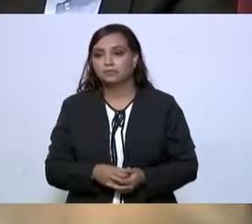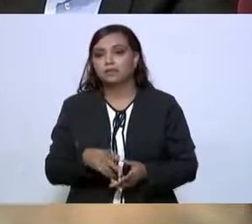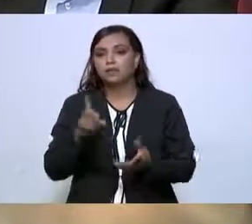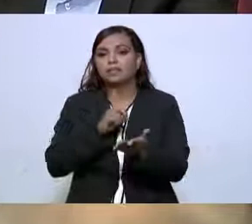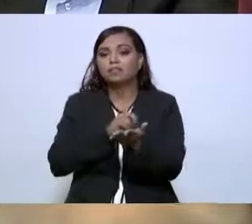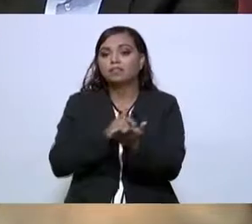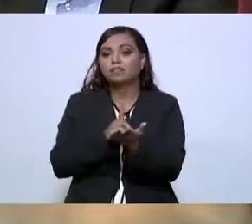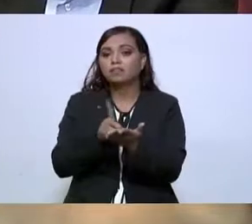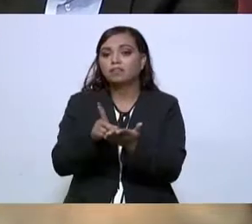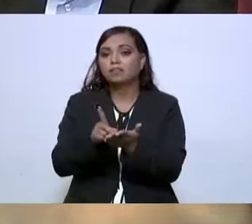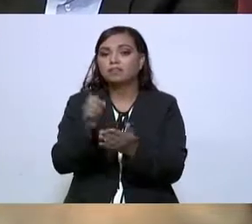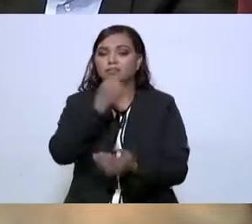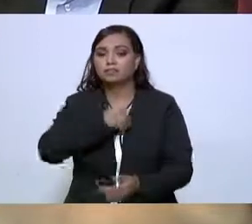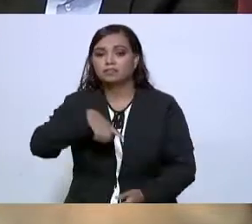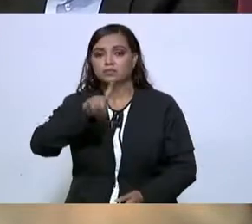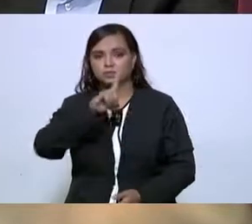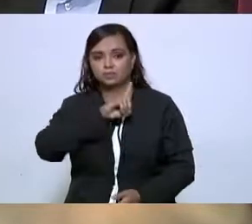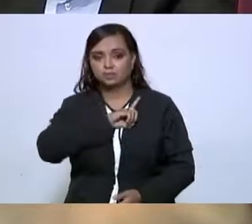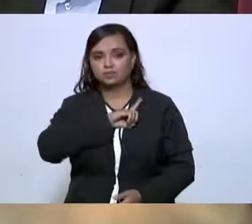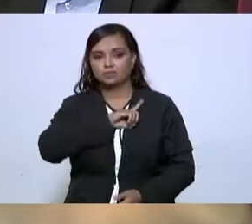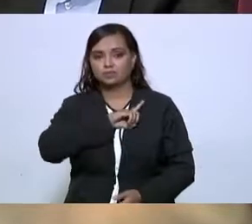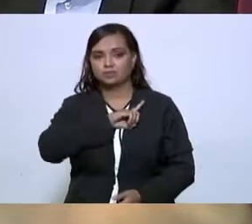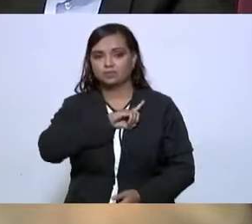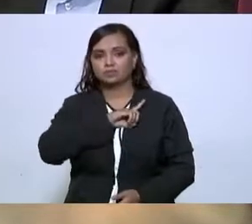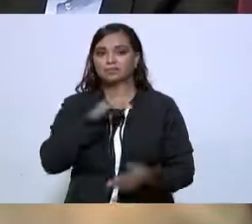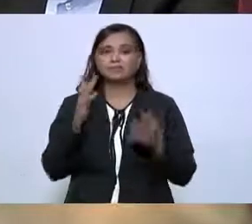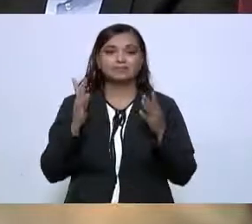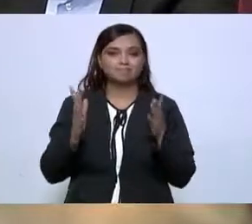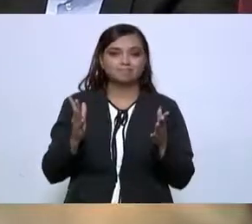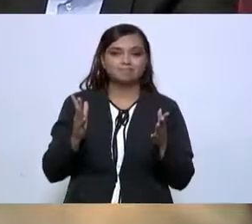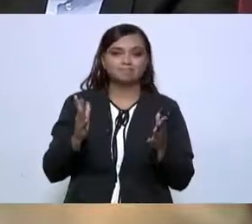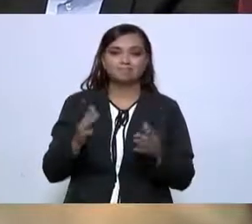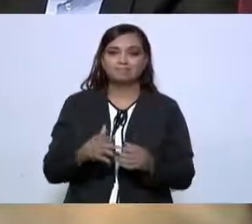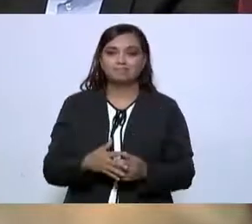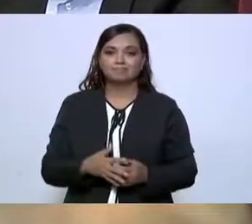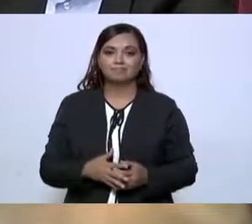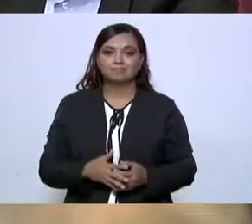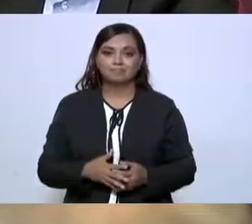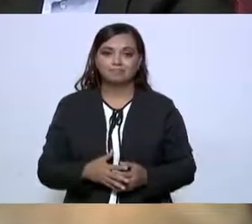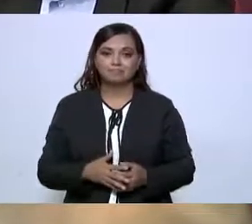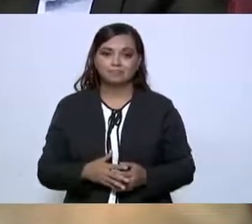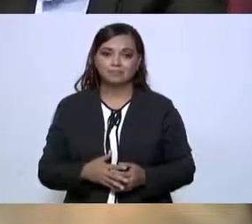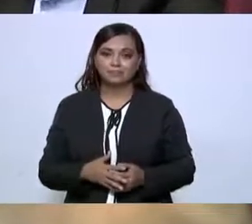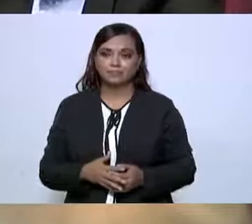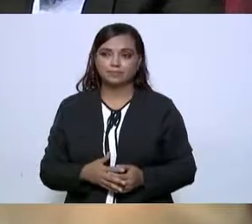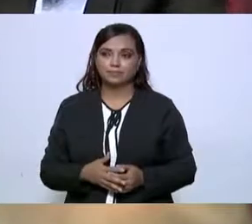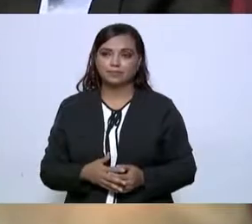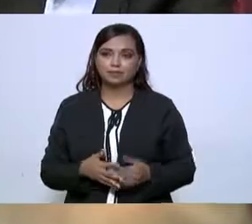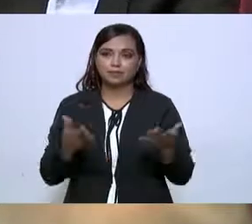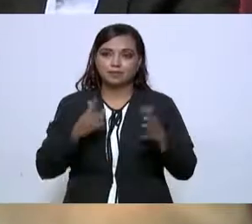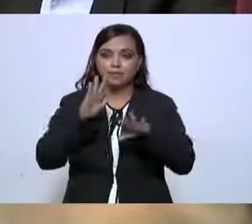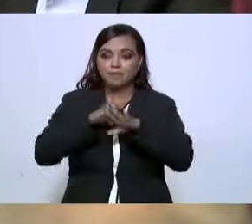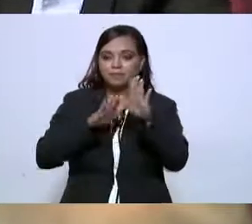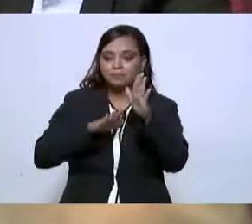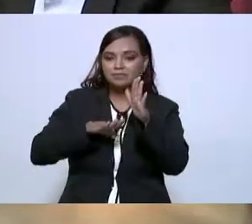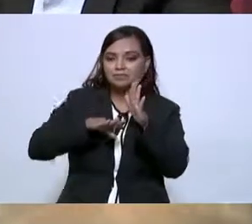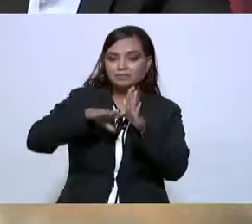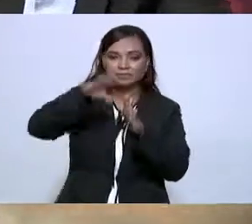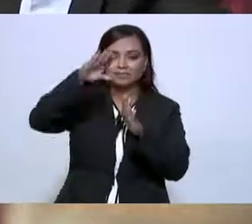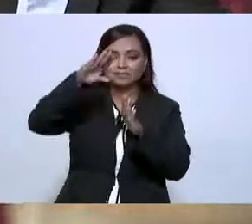el derecho a la salud ya se elevaron